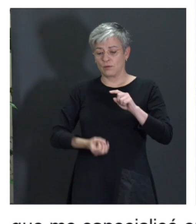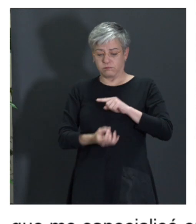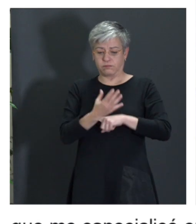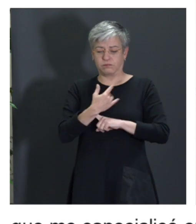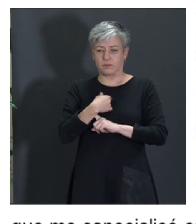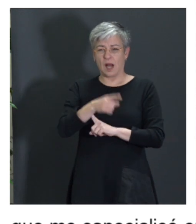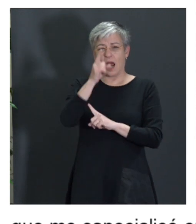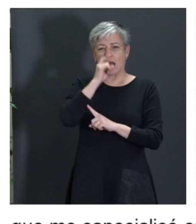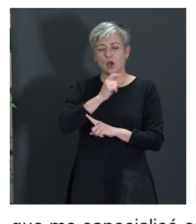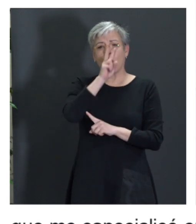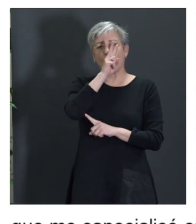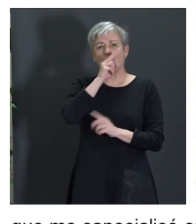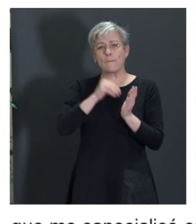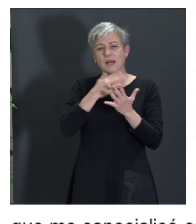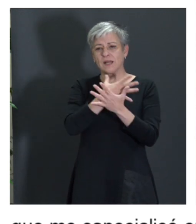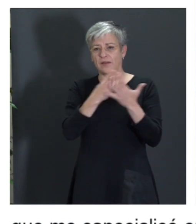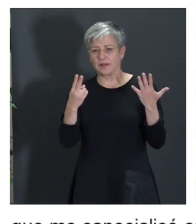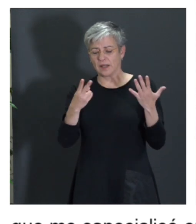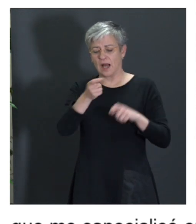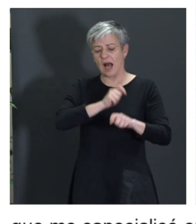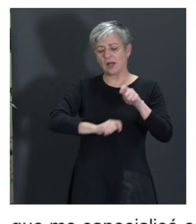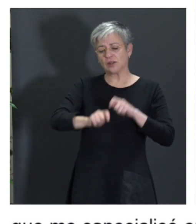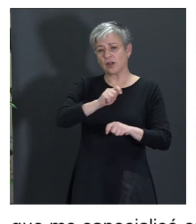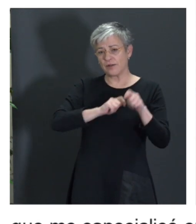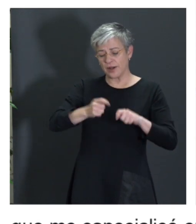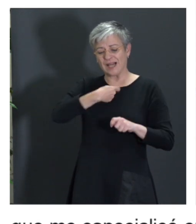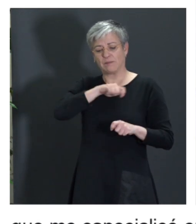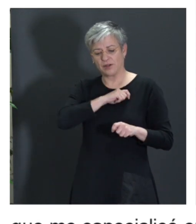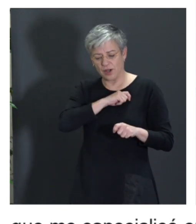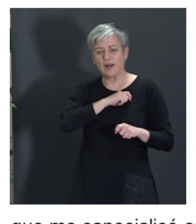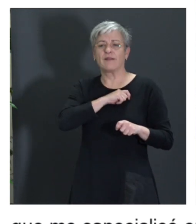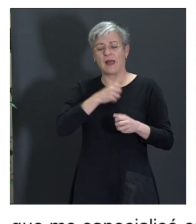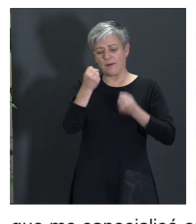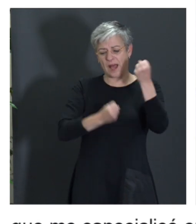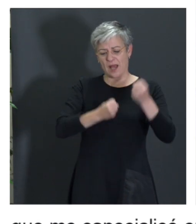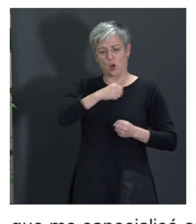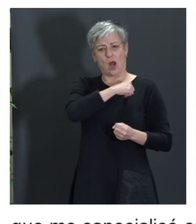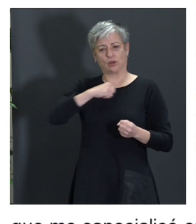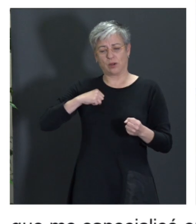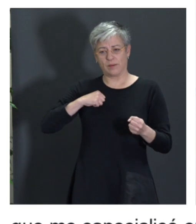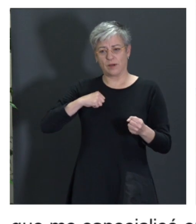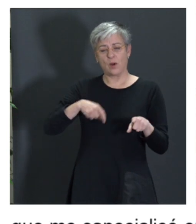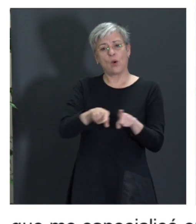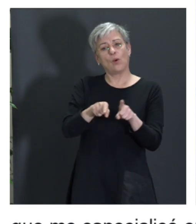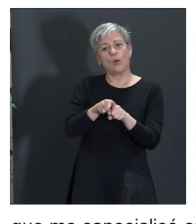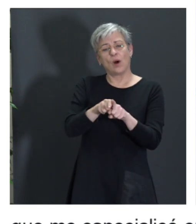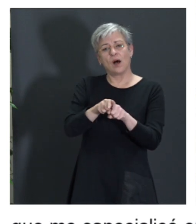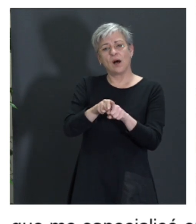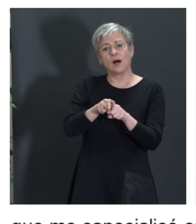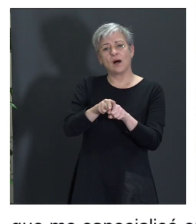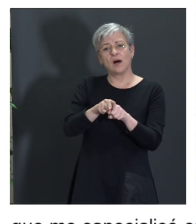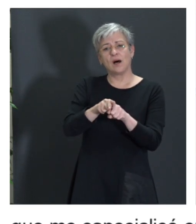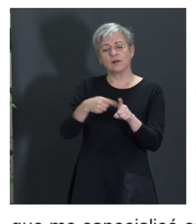allá por 2017, la Asociación Española del Vehículo Autónomo Conectado, con la intención de tender puentes entre los distintos